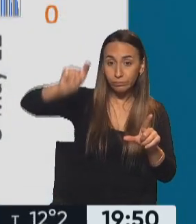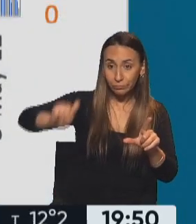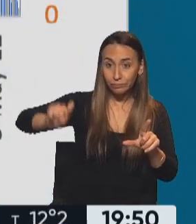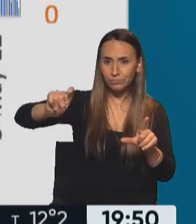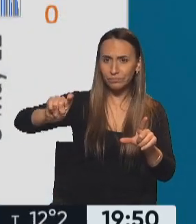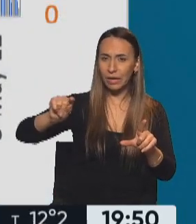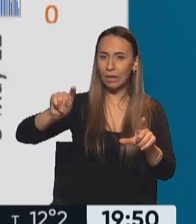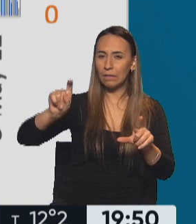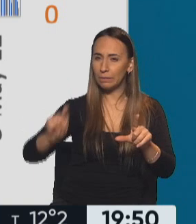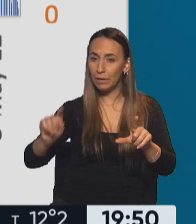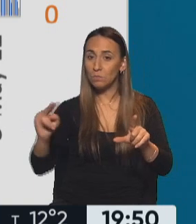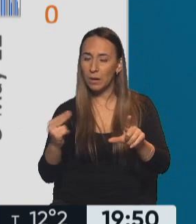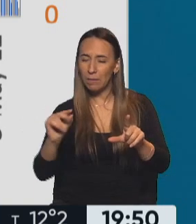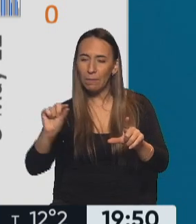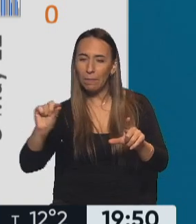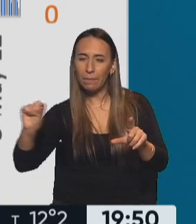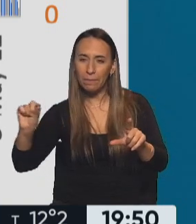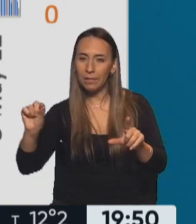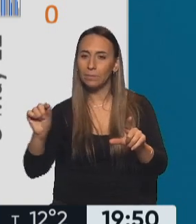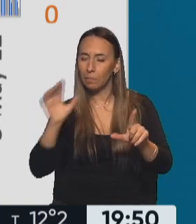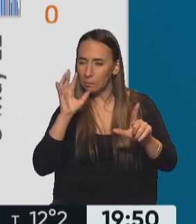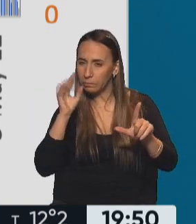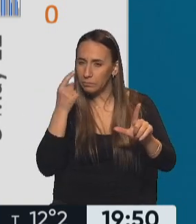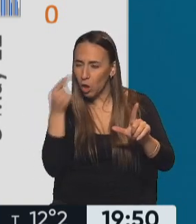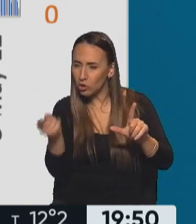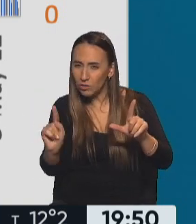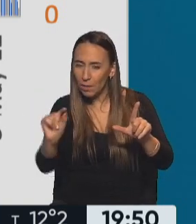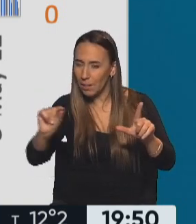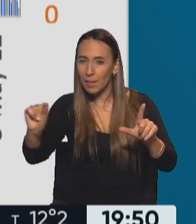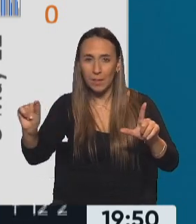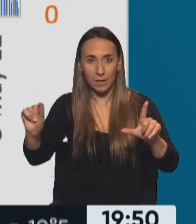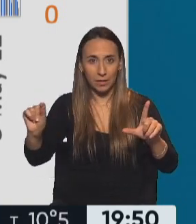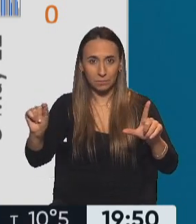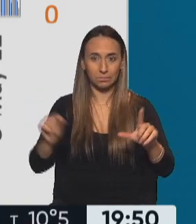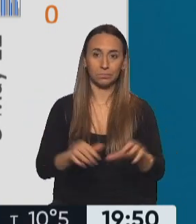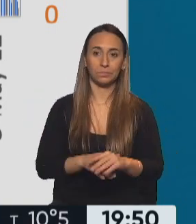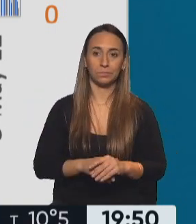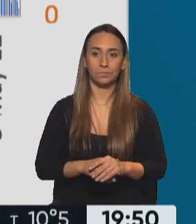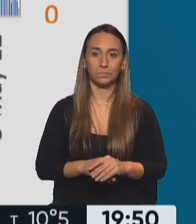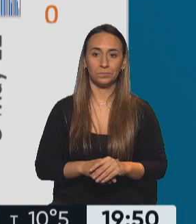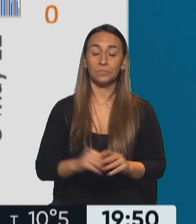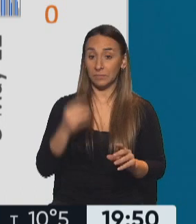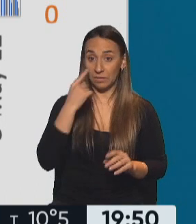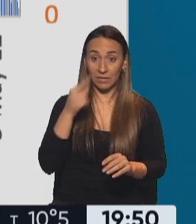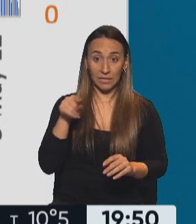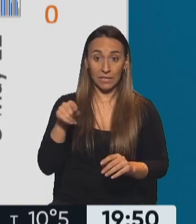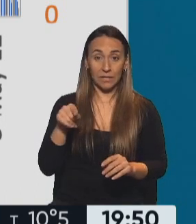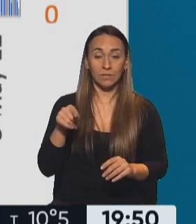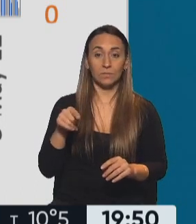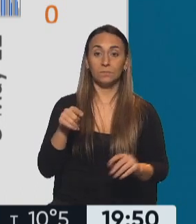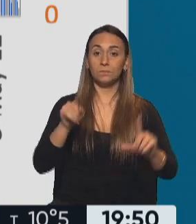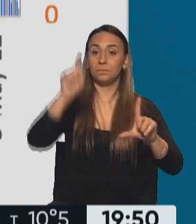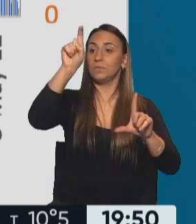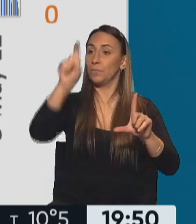bastante más pequeña. Casi ni se ve la franquita, casi imperceptible la franquita amarilla, la naranja. Y fíjese cómo está empezando a